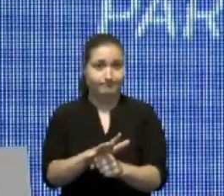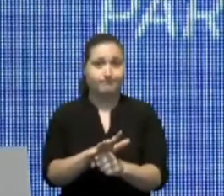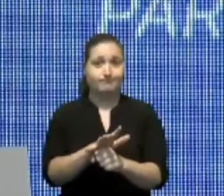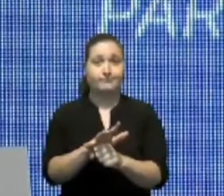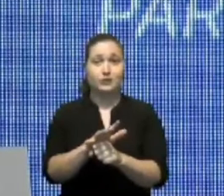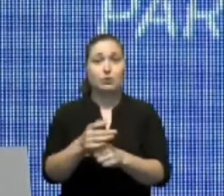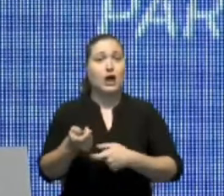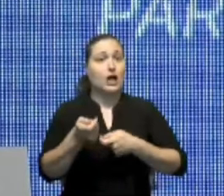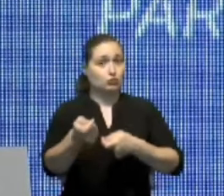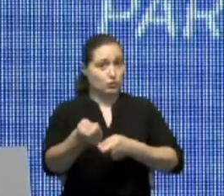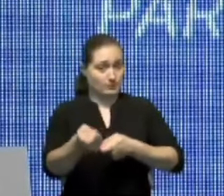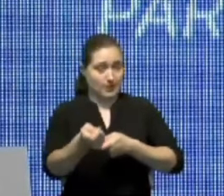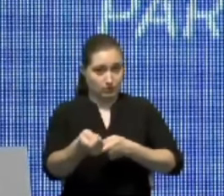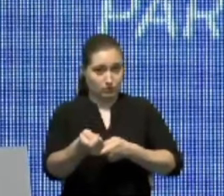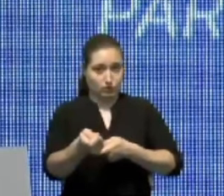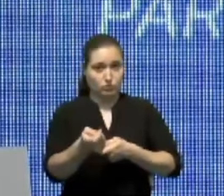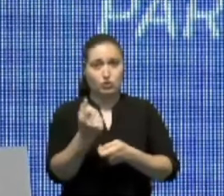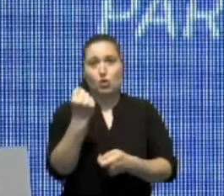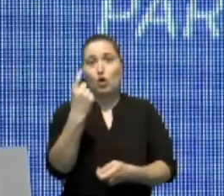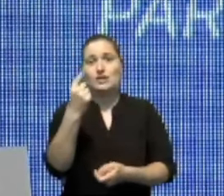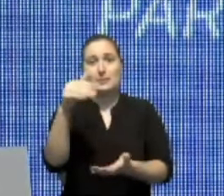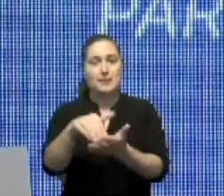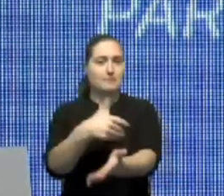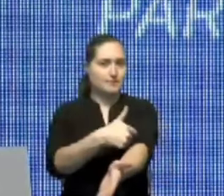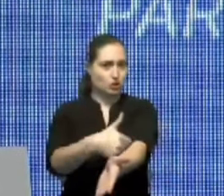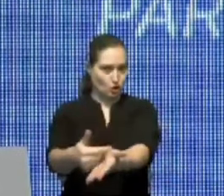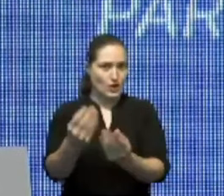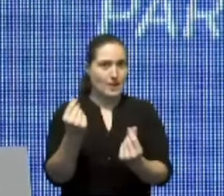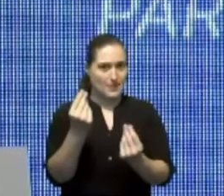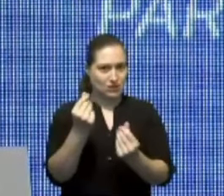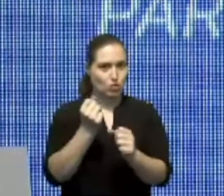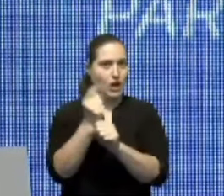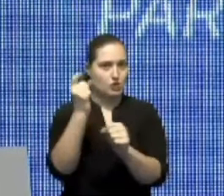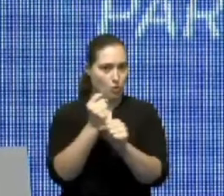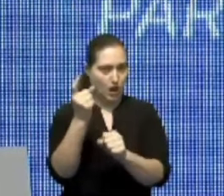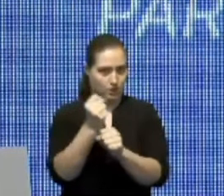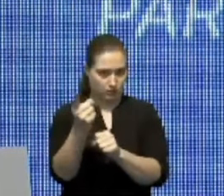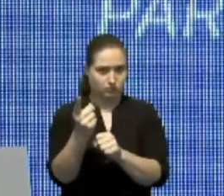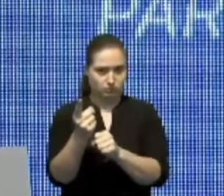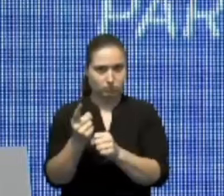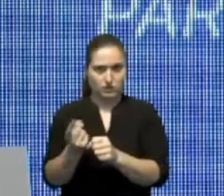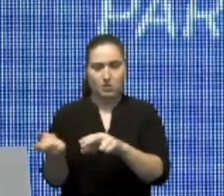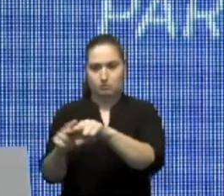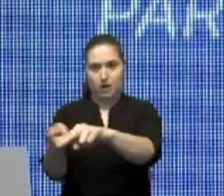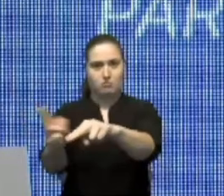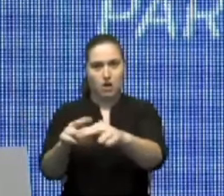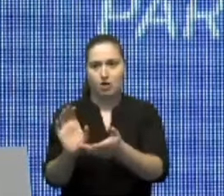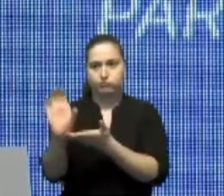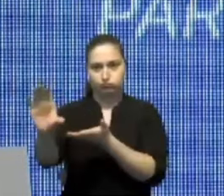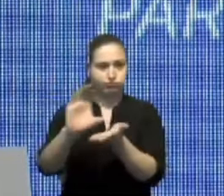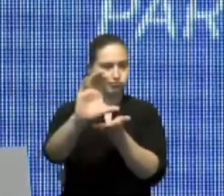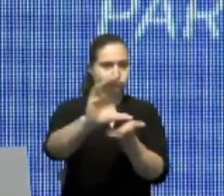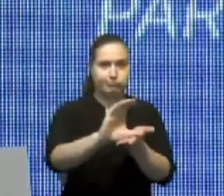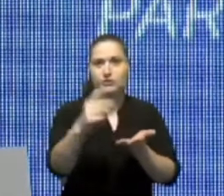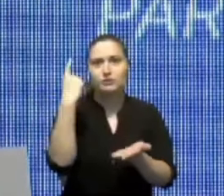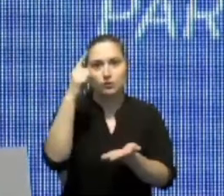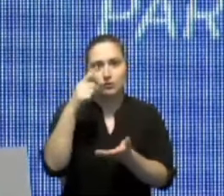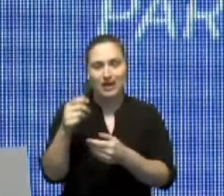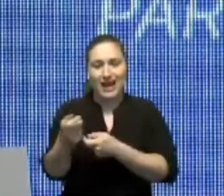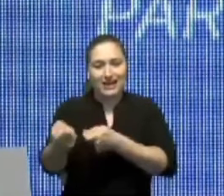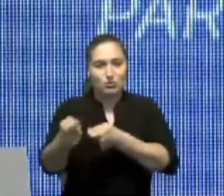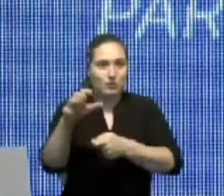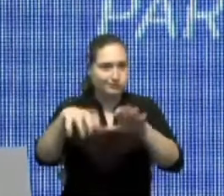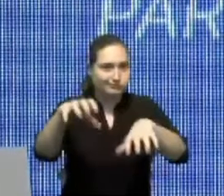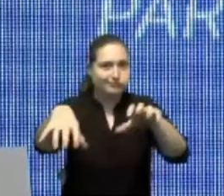los ayuntamientos en 11 mil millones de pesos anuales con el objetivo de proveer recursos necesarios